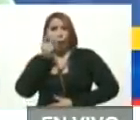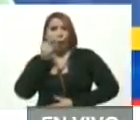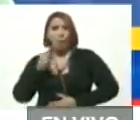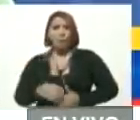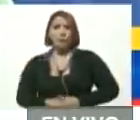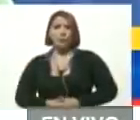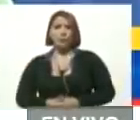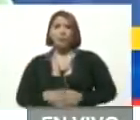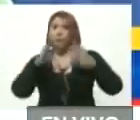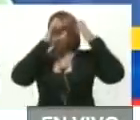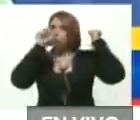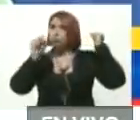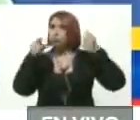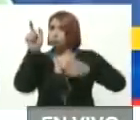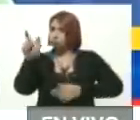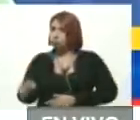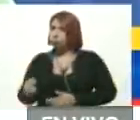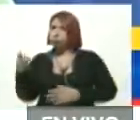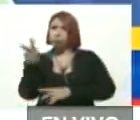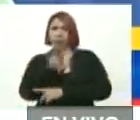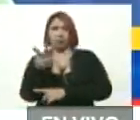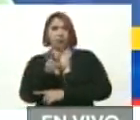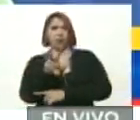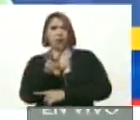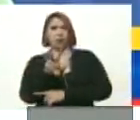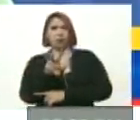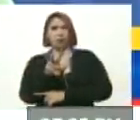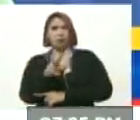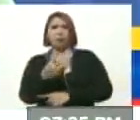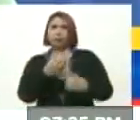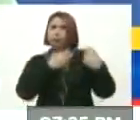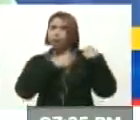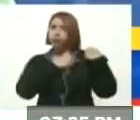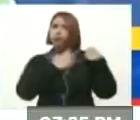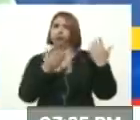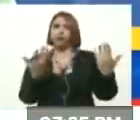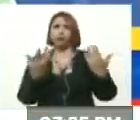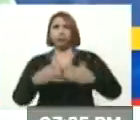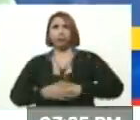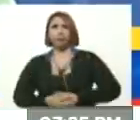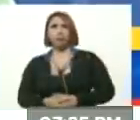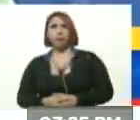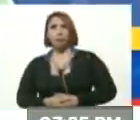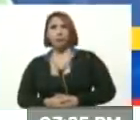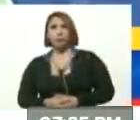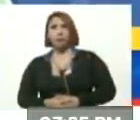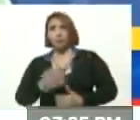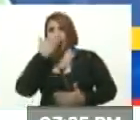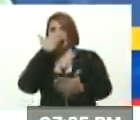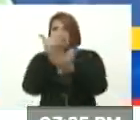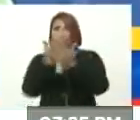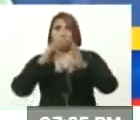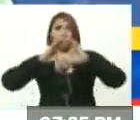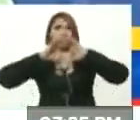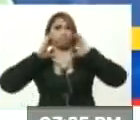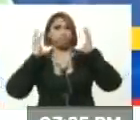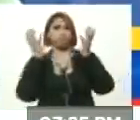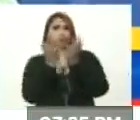a un diplomático venezolano representante ante el mundo para